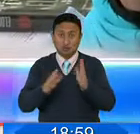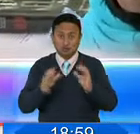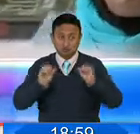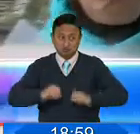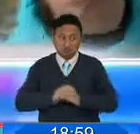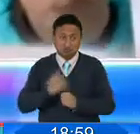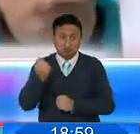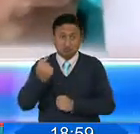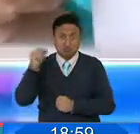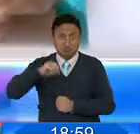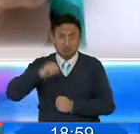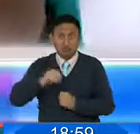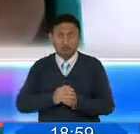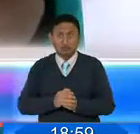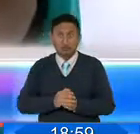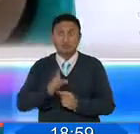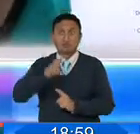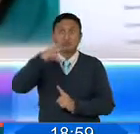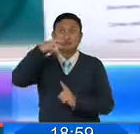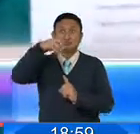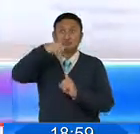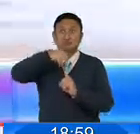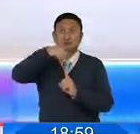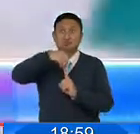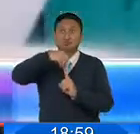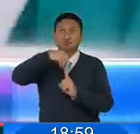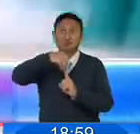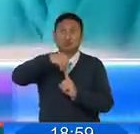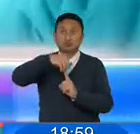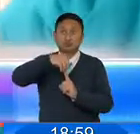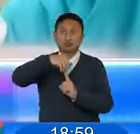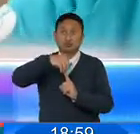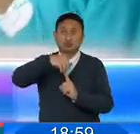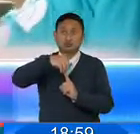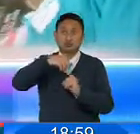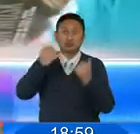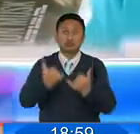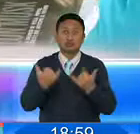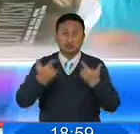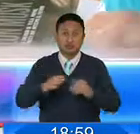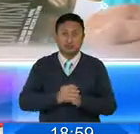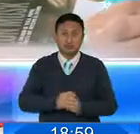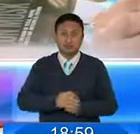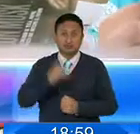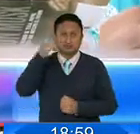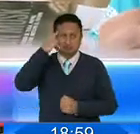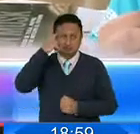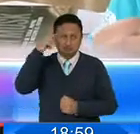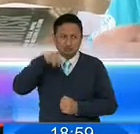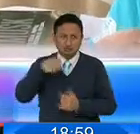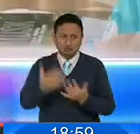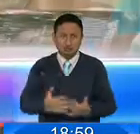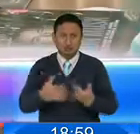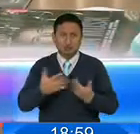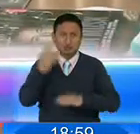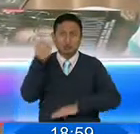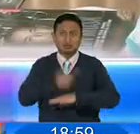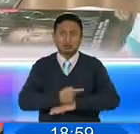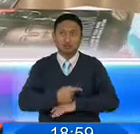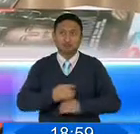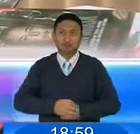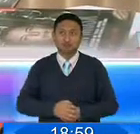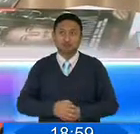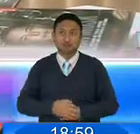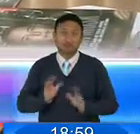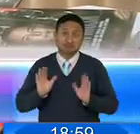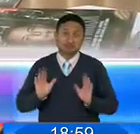asignaron para San Antonio de Pichincha, entonces ahora sí pienso, solamente esperamos el día, ¿no? Bueno, pues tener una